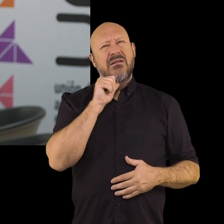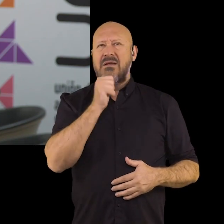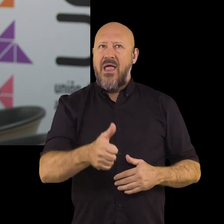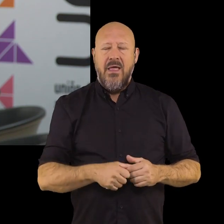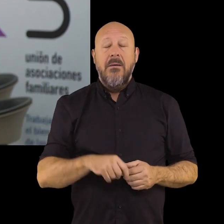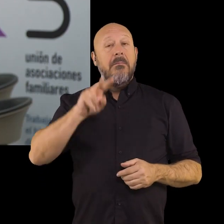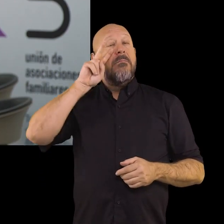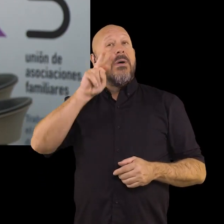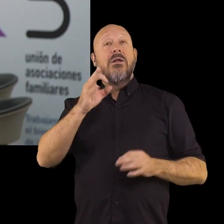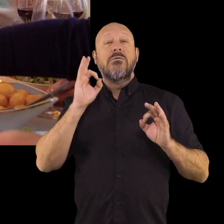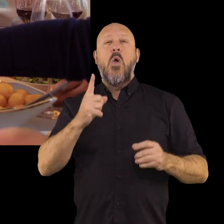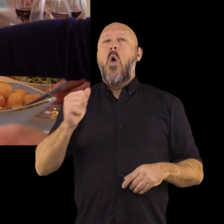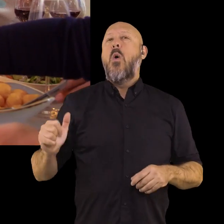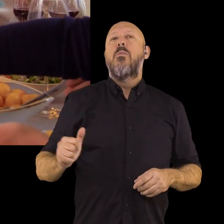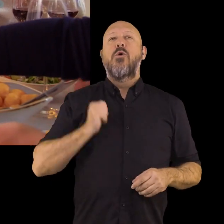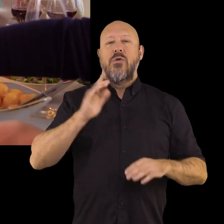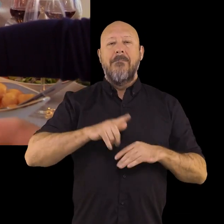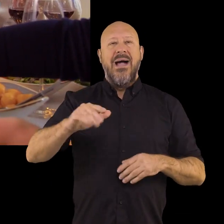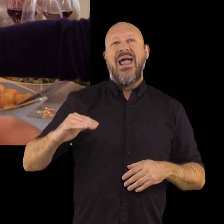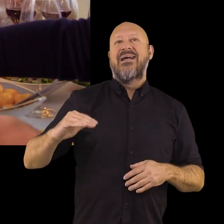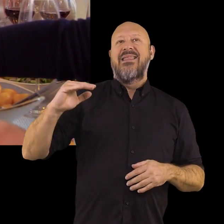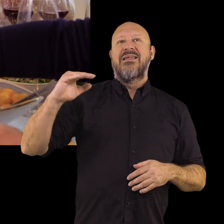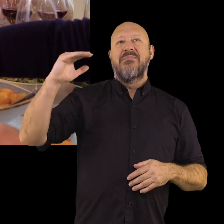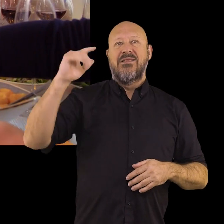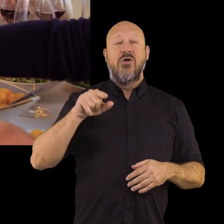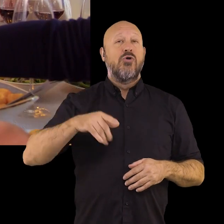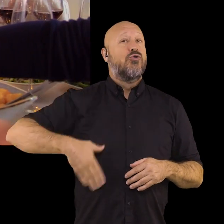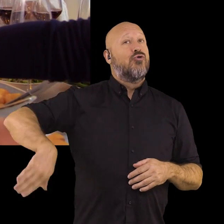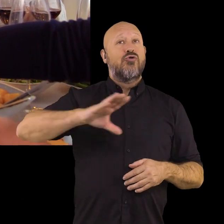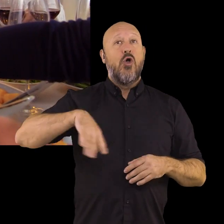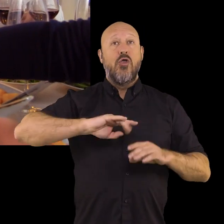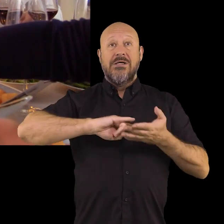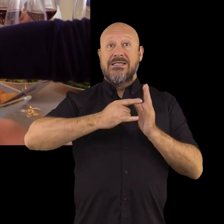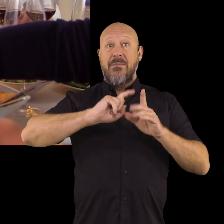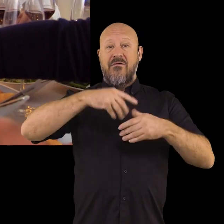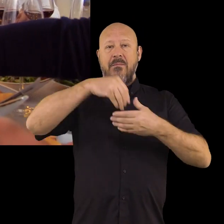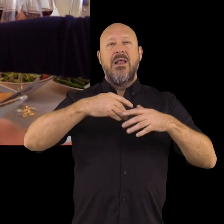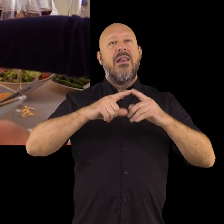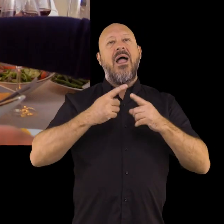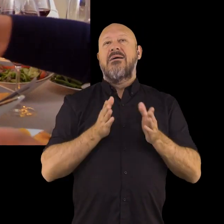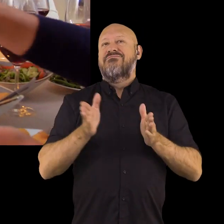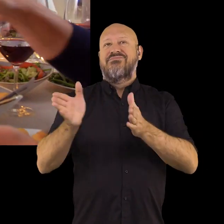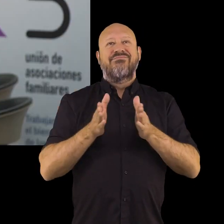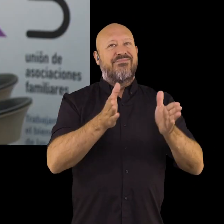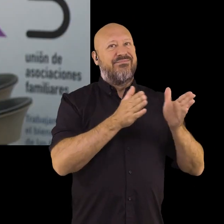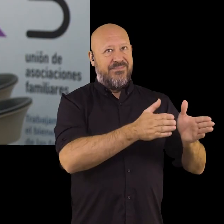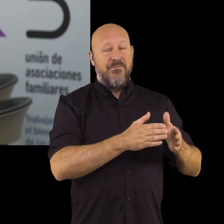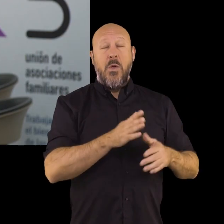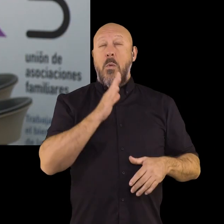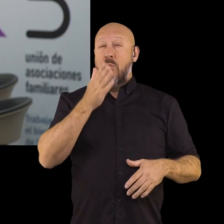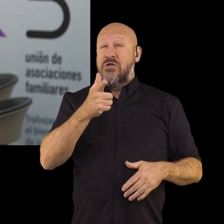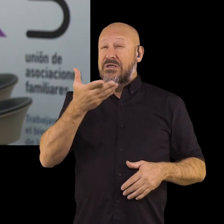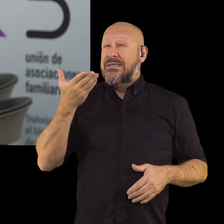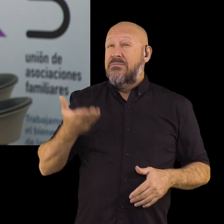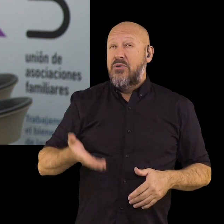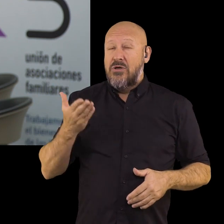padres y madres, sino verlo como una oportunidad de crecimiento de todos los miembros del sistema familiar. Por tanto,